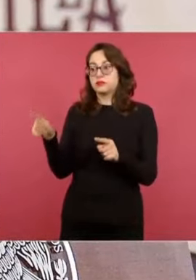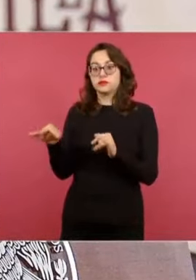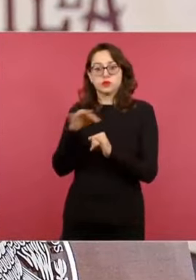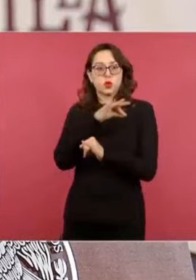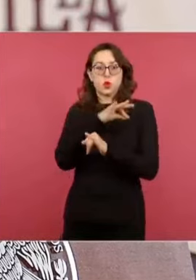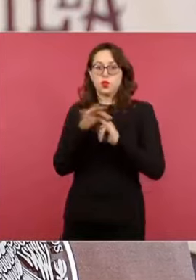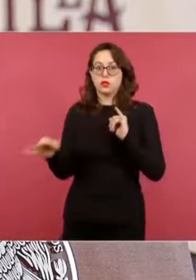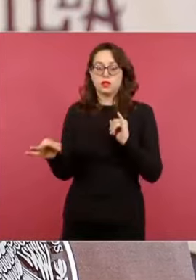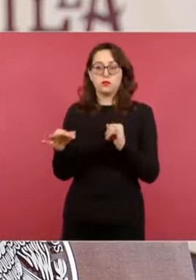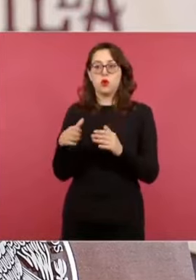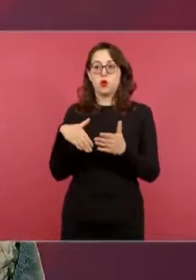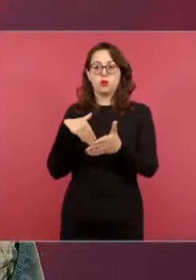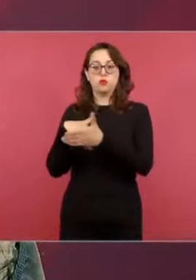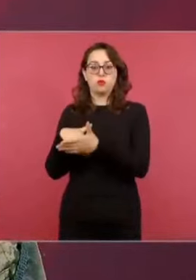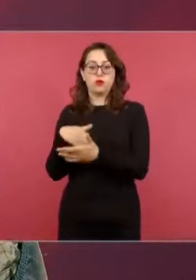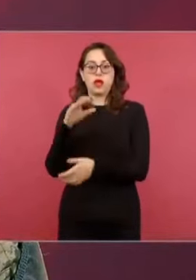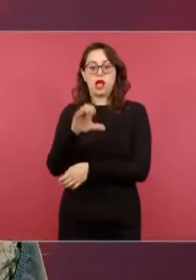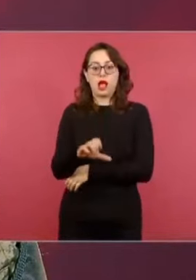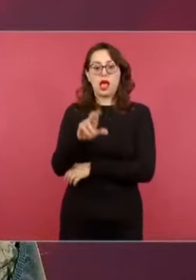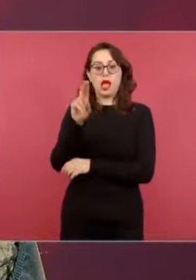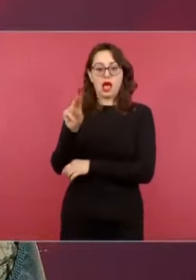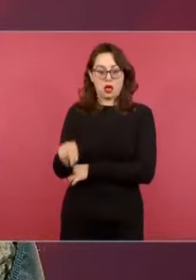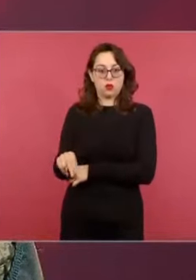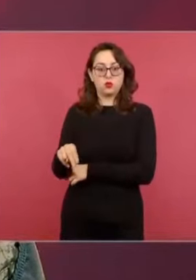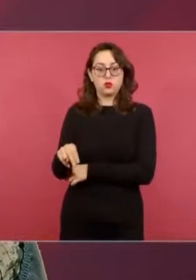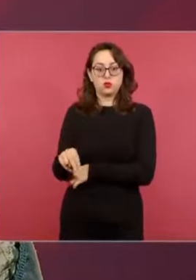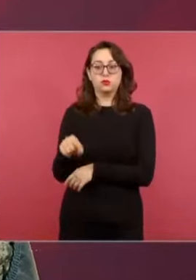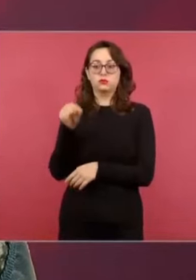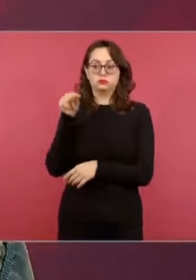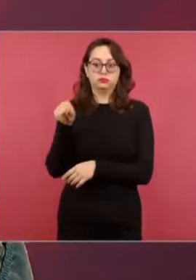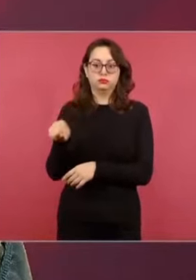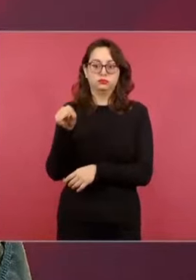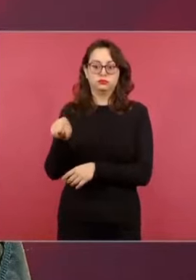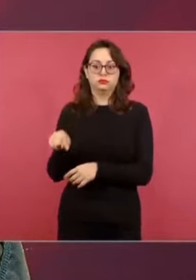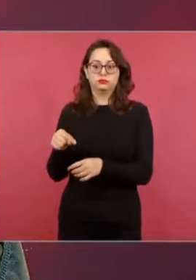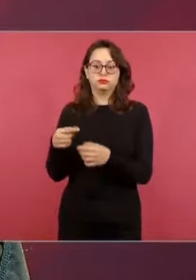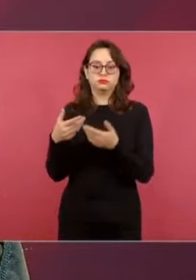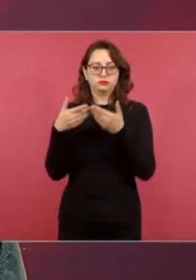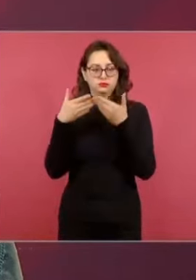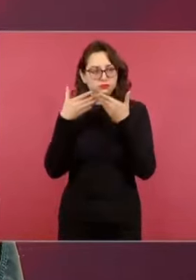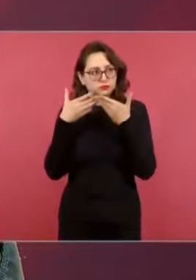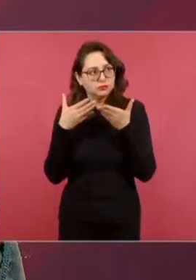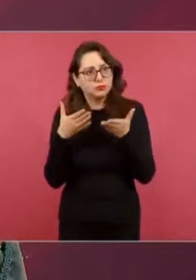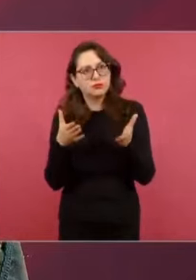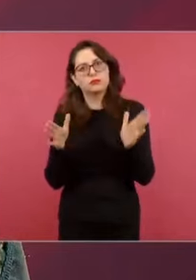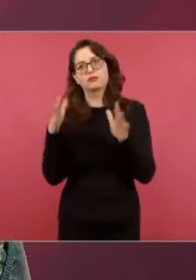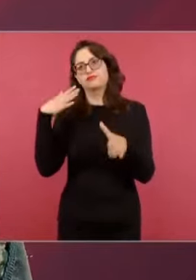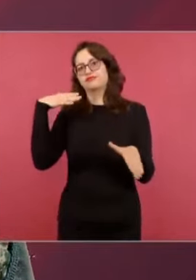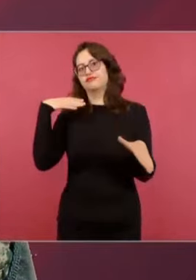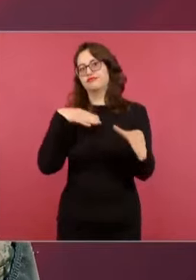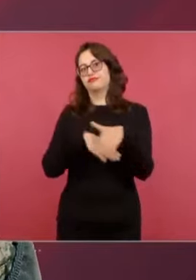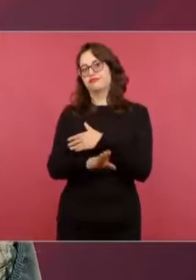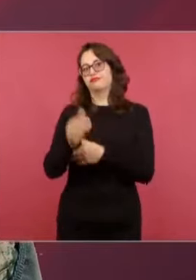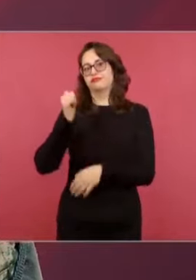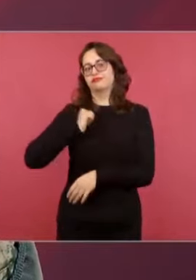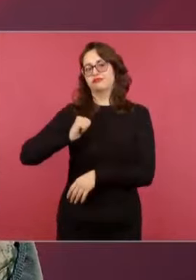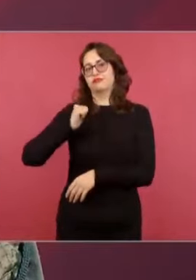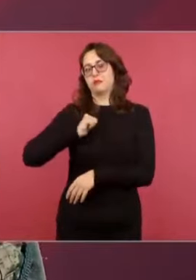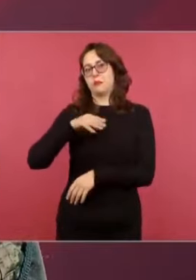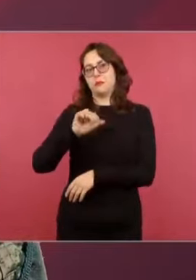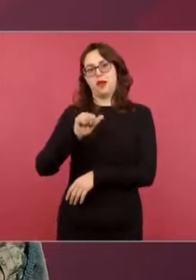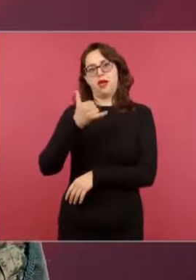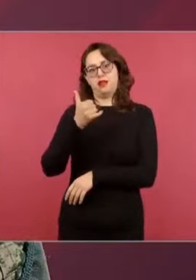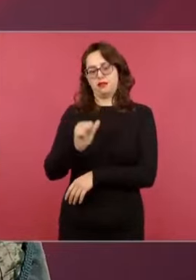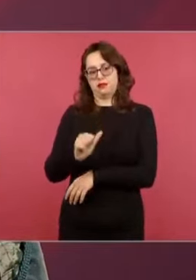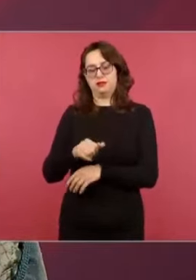Aeropuerto, que se convierte o que es, de hecho, la puerta de entrada del mundo maya hacia la civilización maya. Seguimos